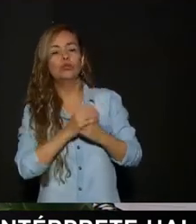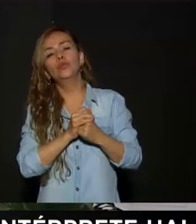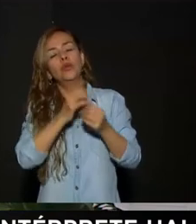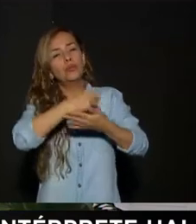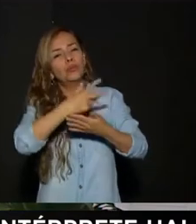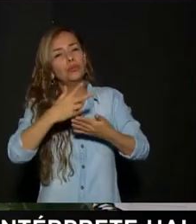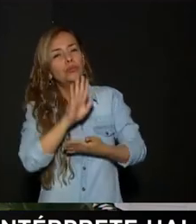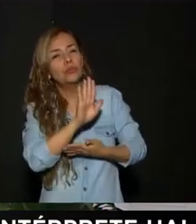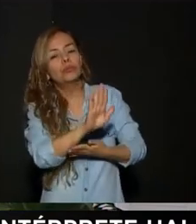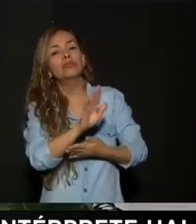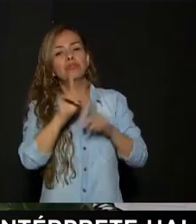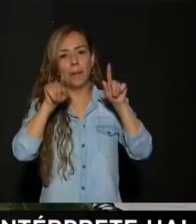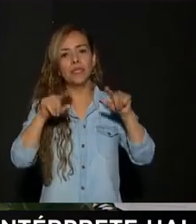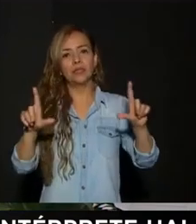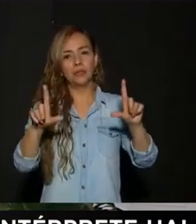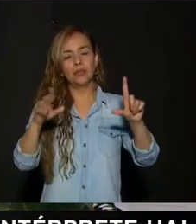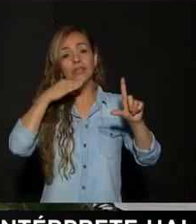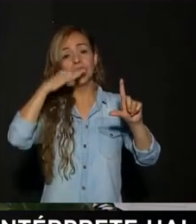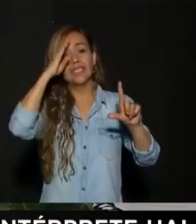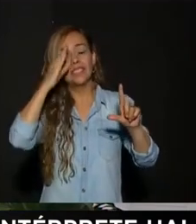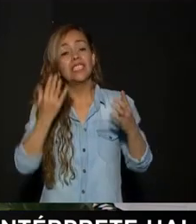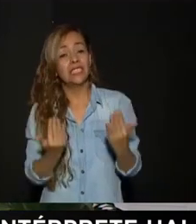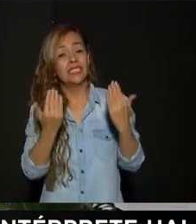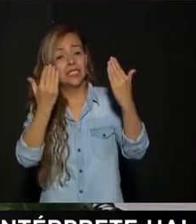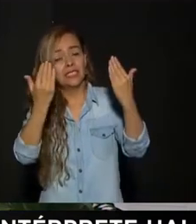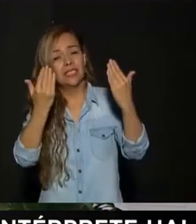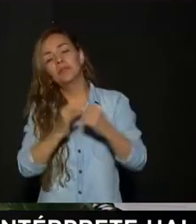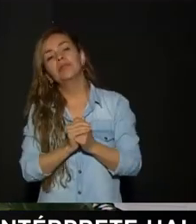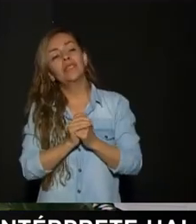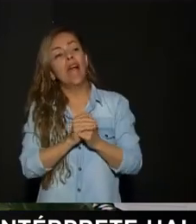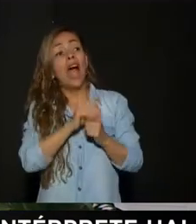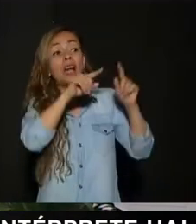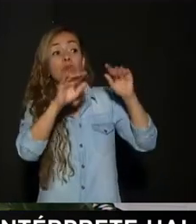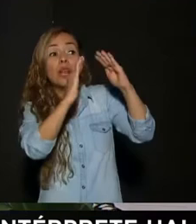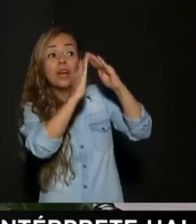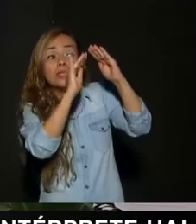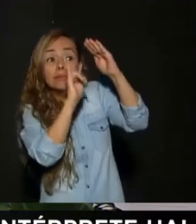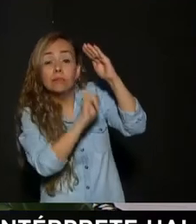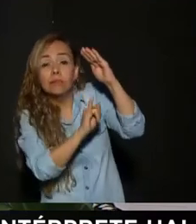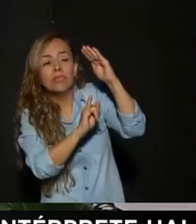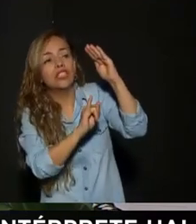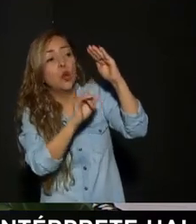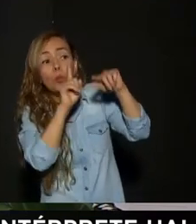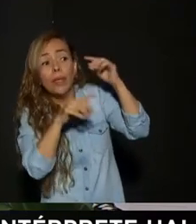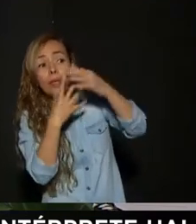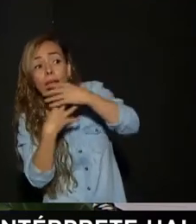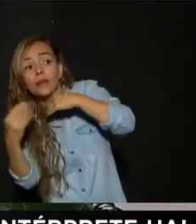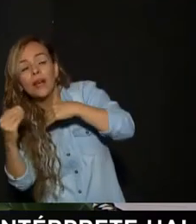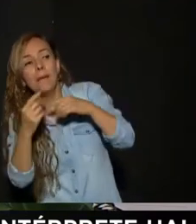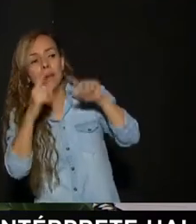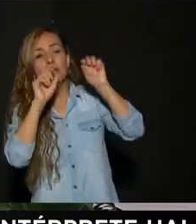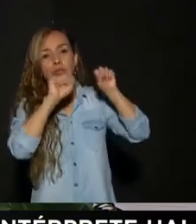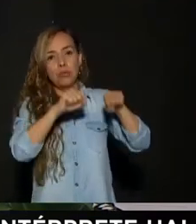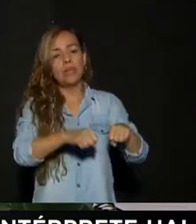productos De estos emprendedores Marinillos Que ven De estos emprendedores De Medellín Que tal vez No pueden salir A vender estos productos Pero que